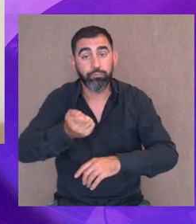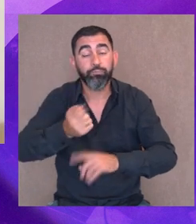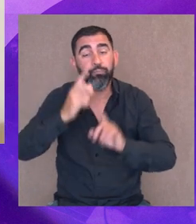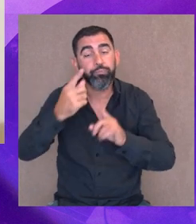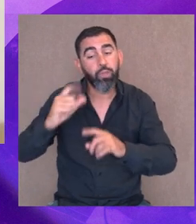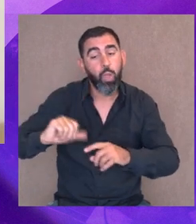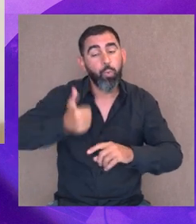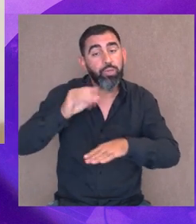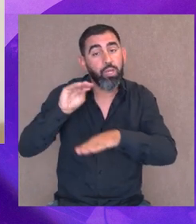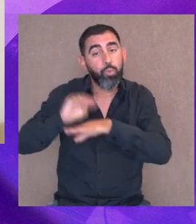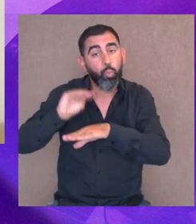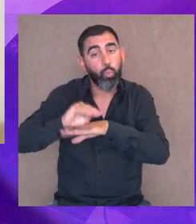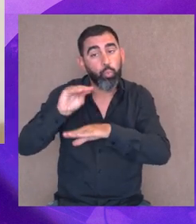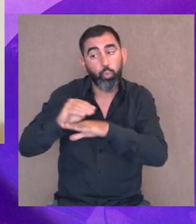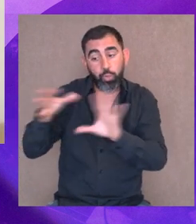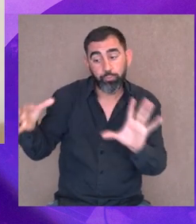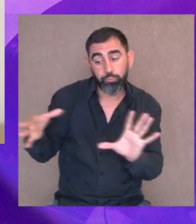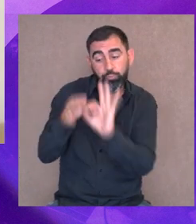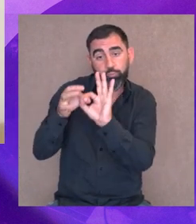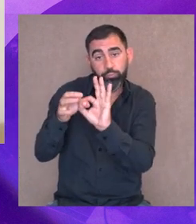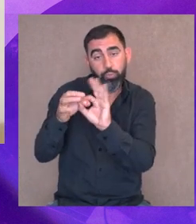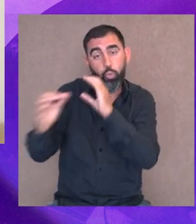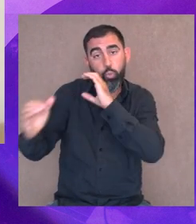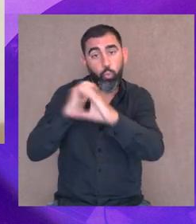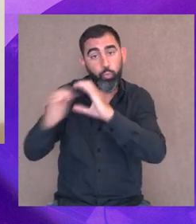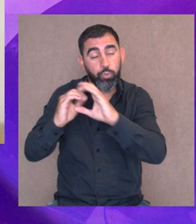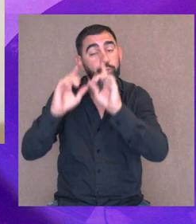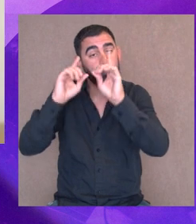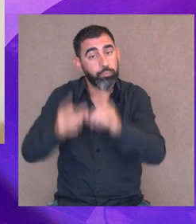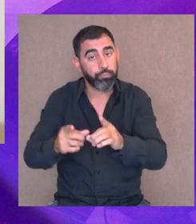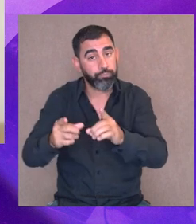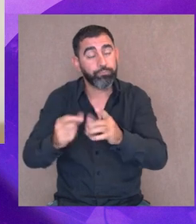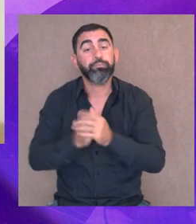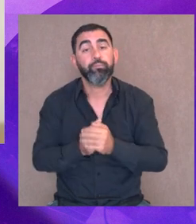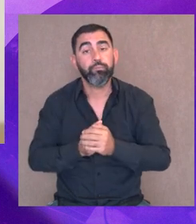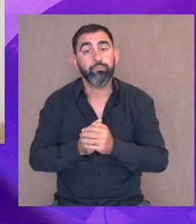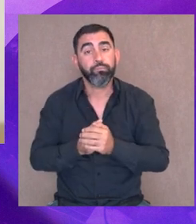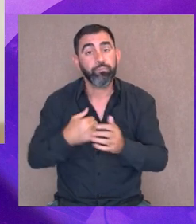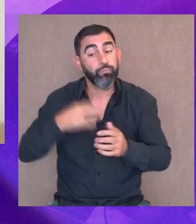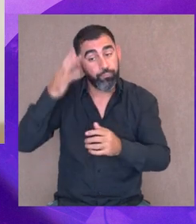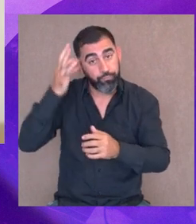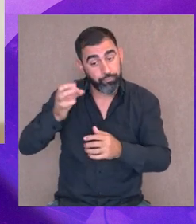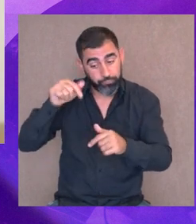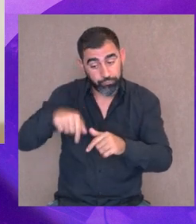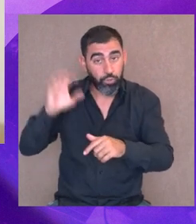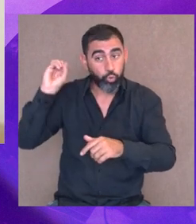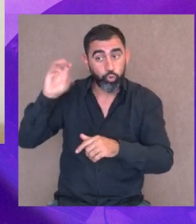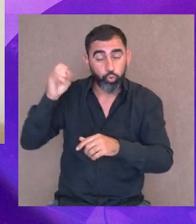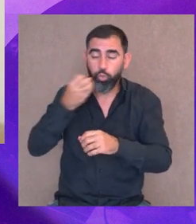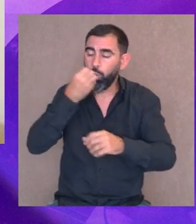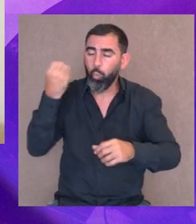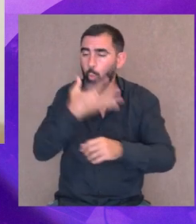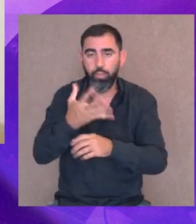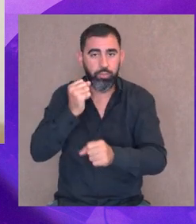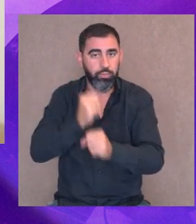usar la cultura como nexo y como comunicador, acá me parece que en el Sodré estamos haciendo